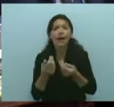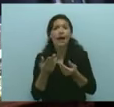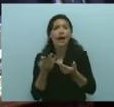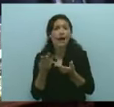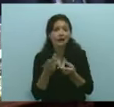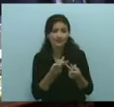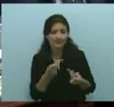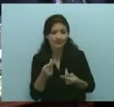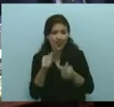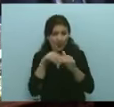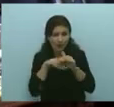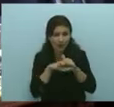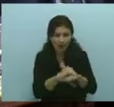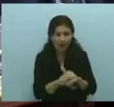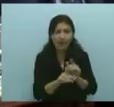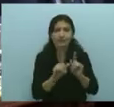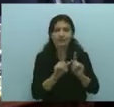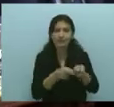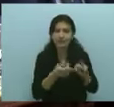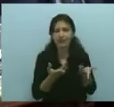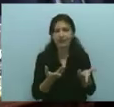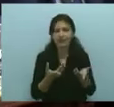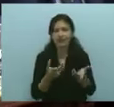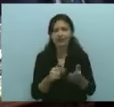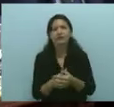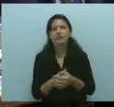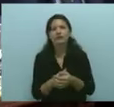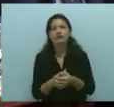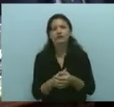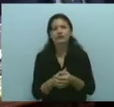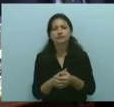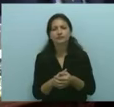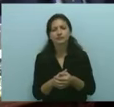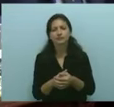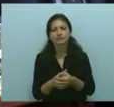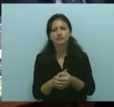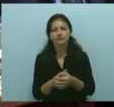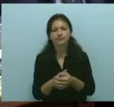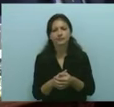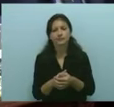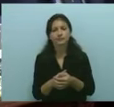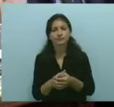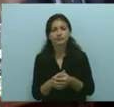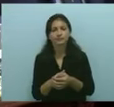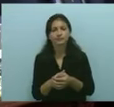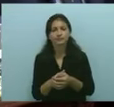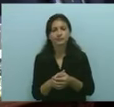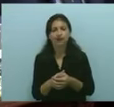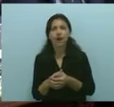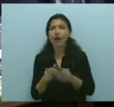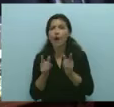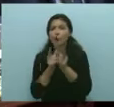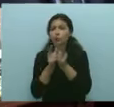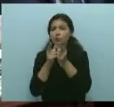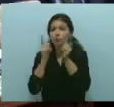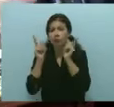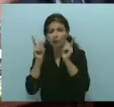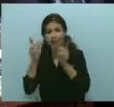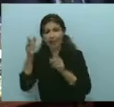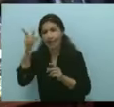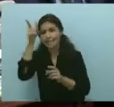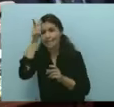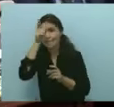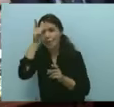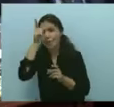tiempo. Y se mantienen los regímenes especiales, lo dijimos en la propia comisión, porque docentes y policías tienen